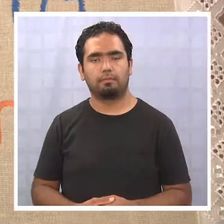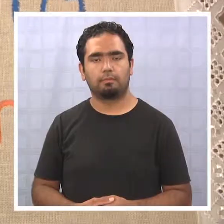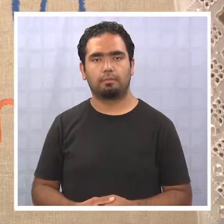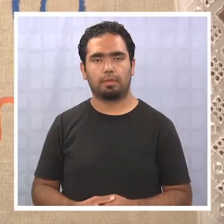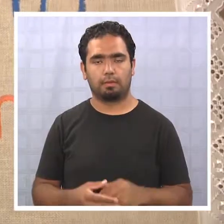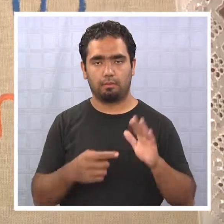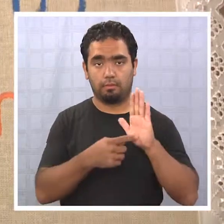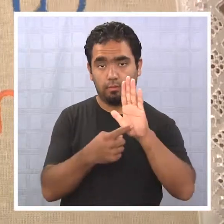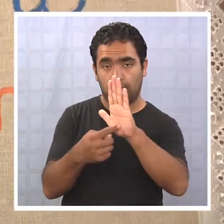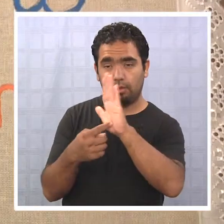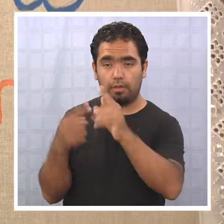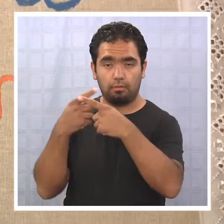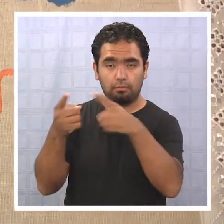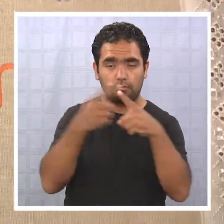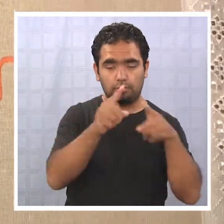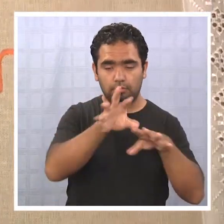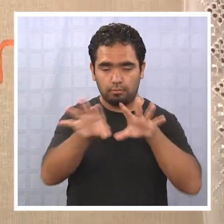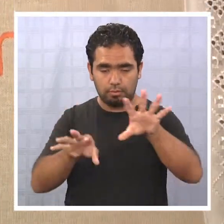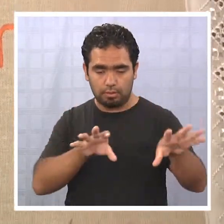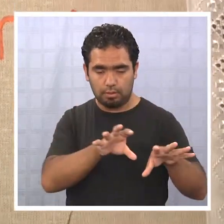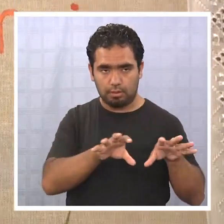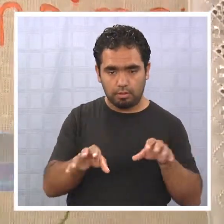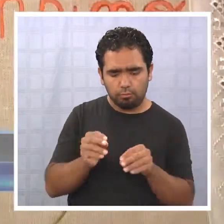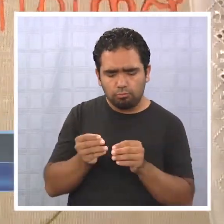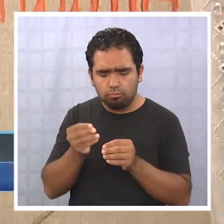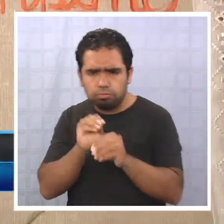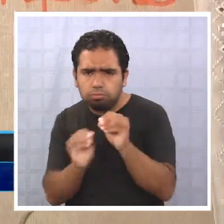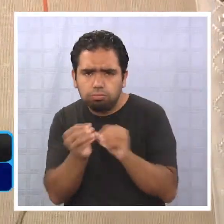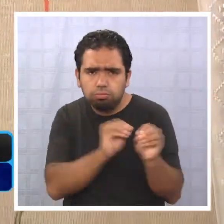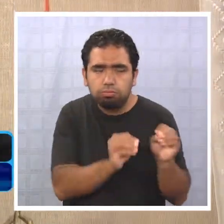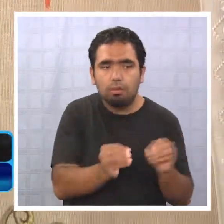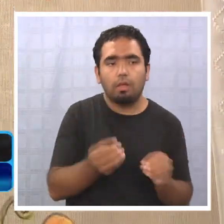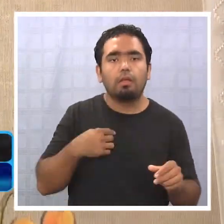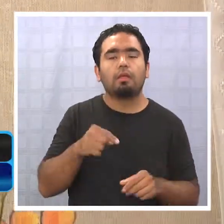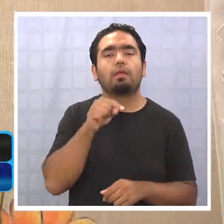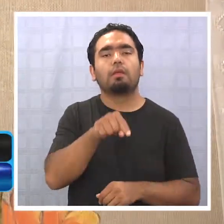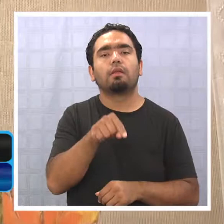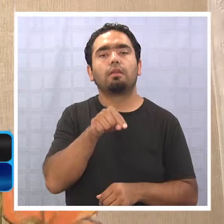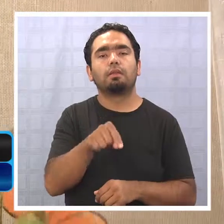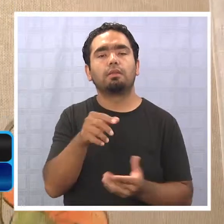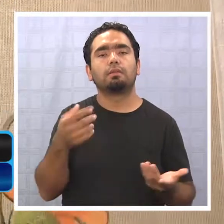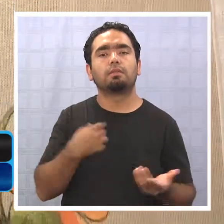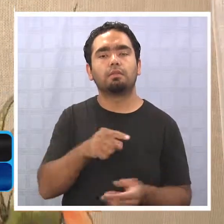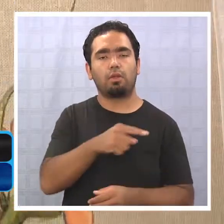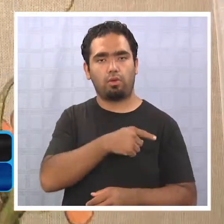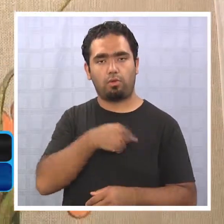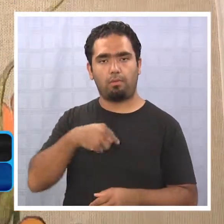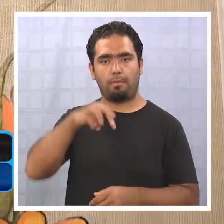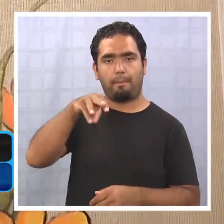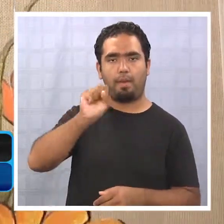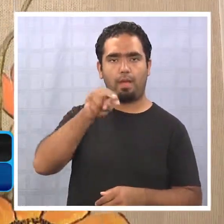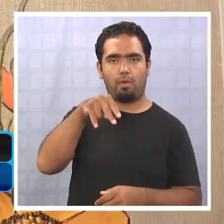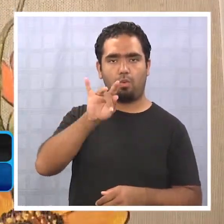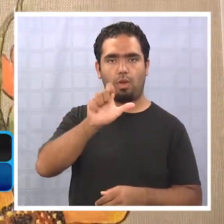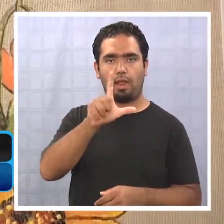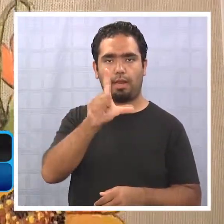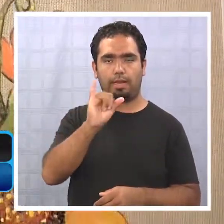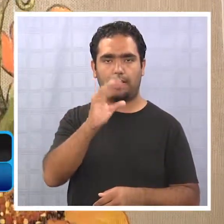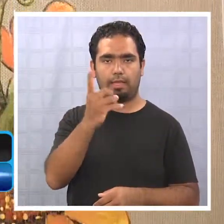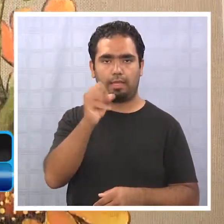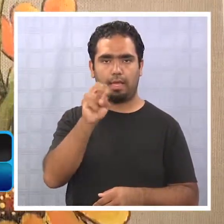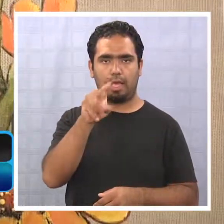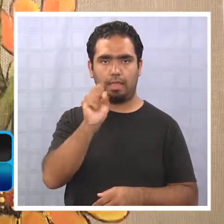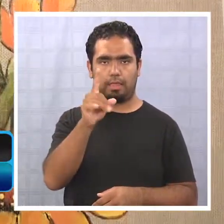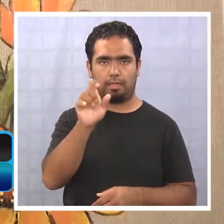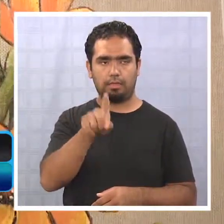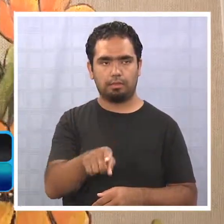Una variada muestra de piezas artesanales elaboradas por mujeres pampinas se expone bajo el nombre de Manualidades de